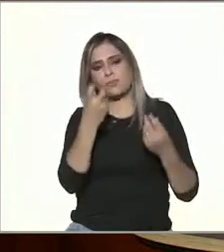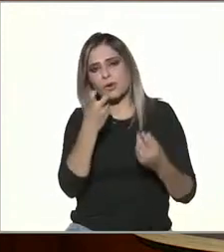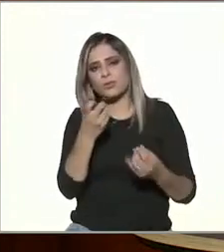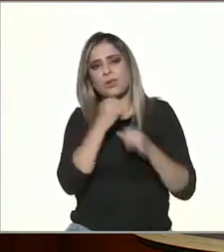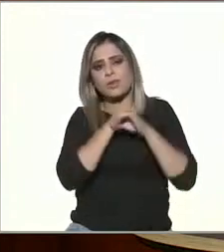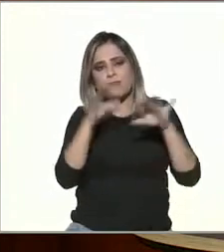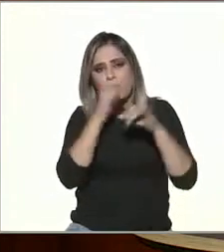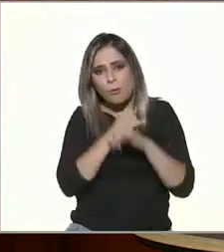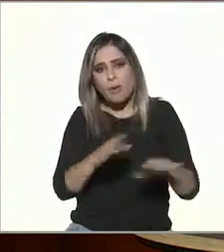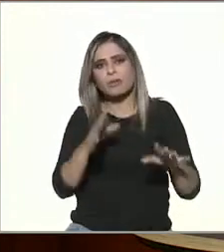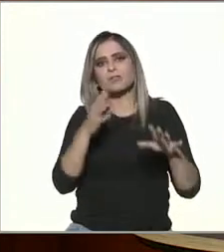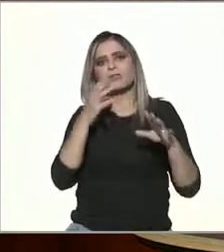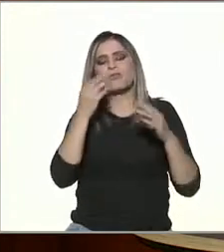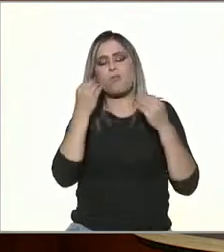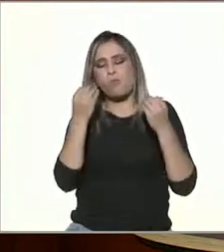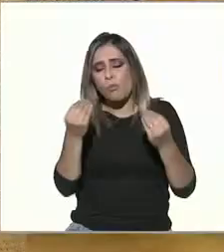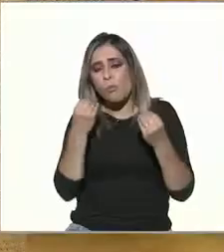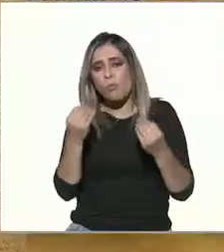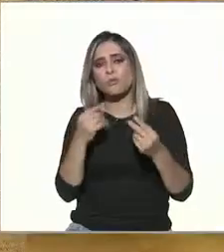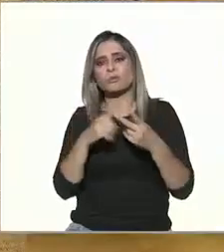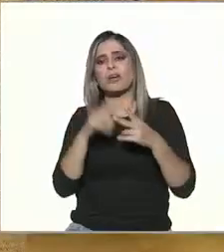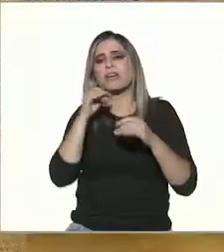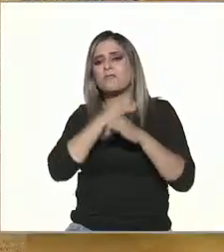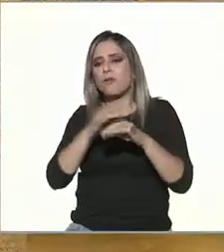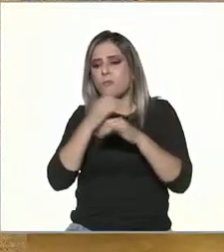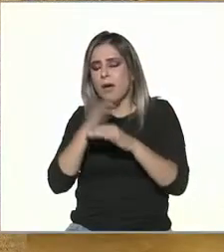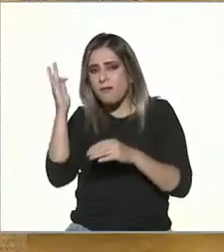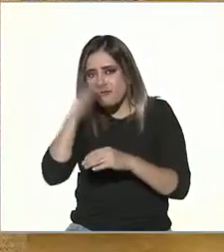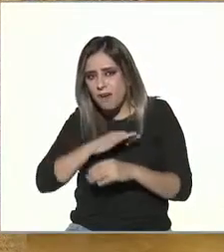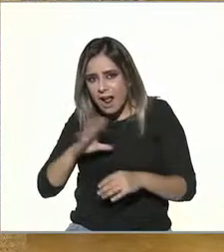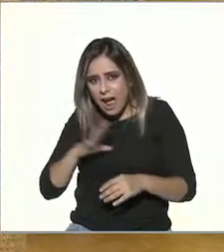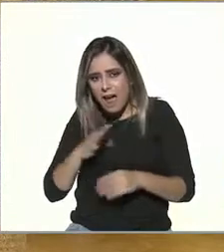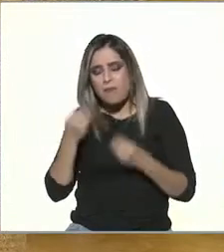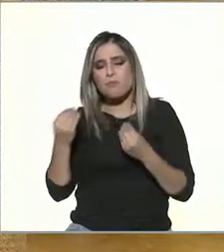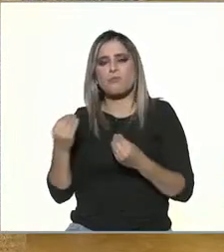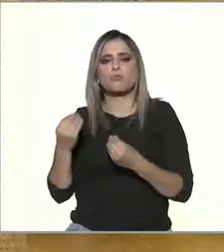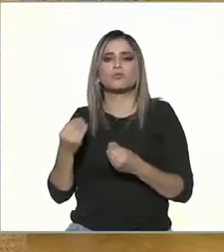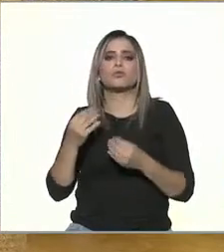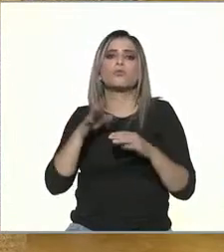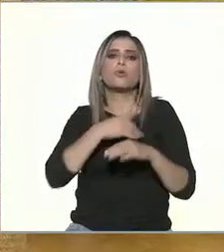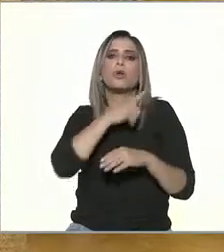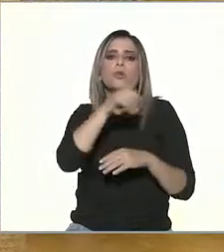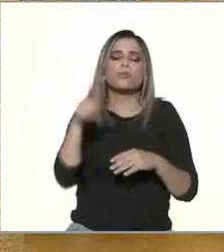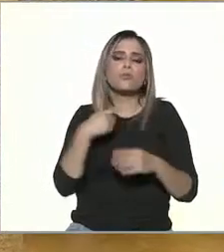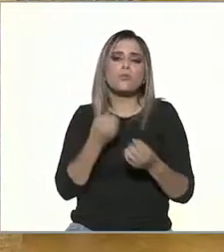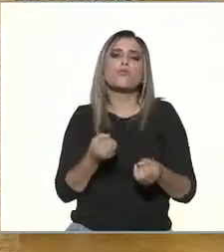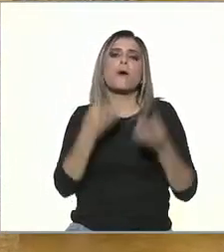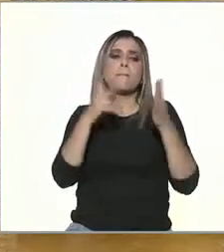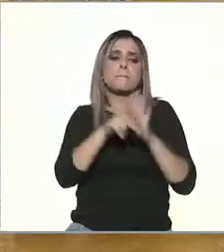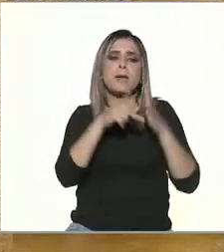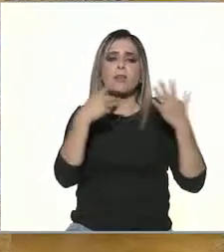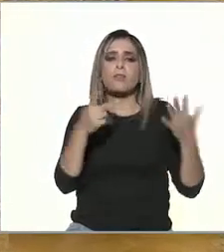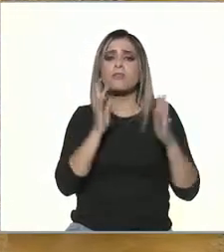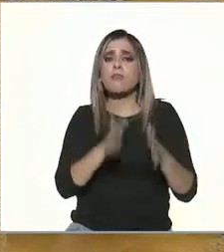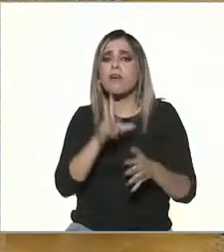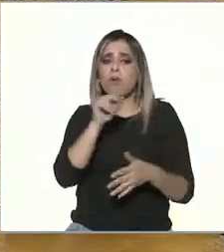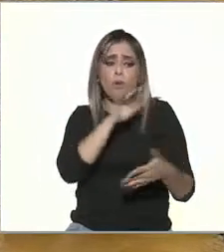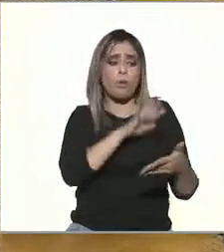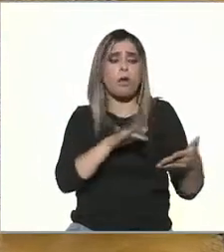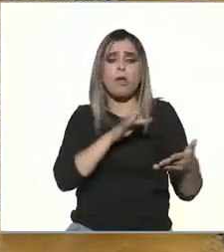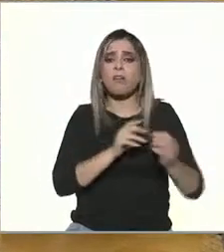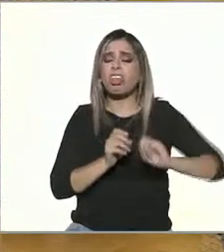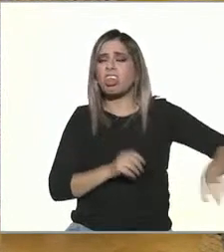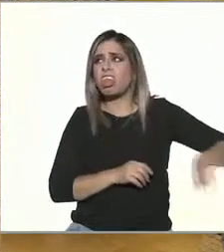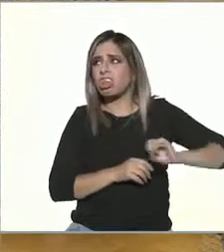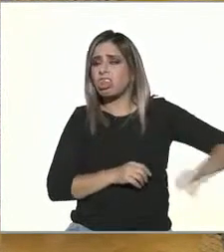estamos viviendo y de sobresaturación informativa porque hemos dejado medios como el periódico ¿cuántos de nosotros dejamos de leer el periódico impreso? y hoy